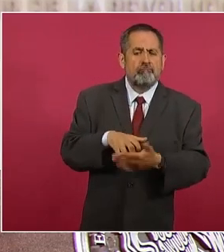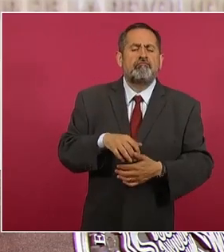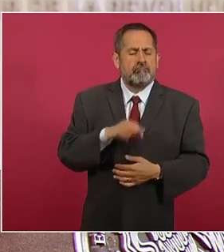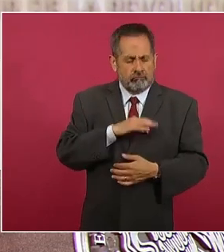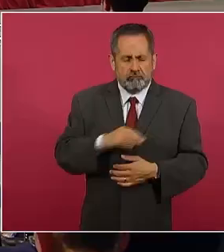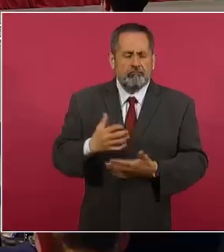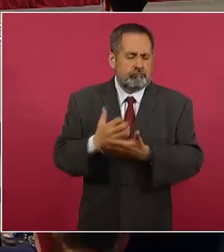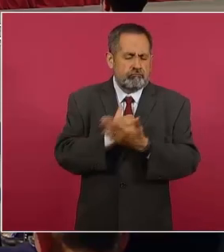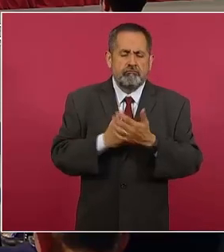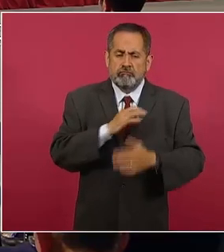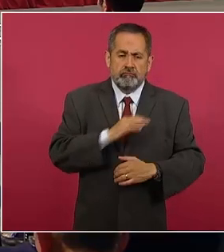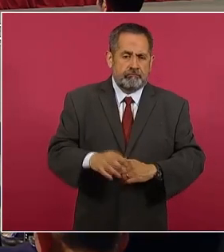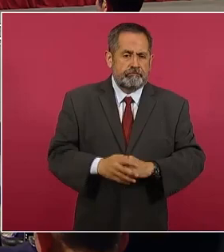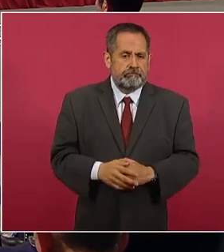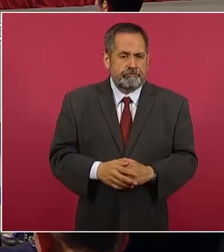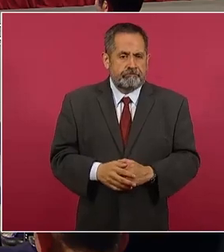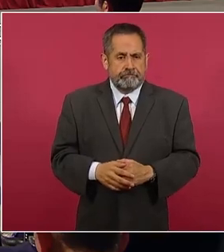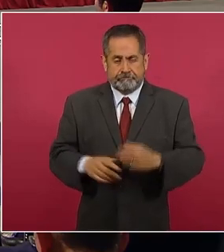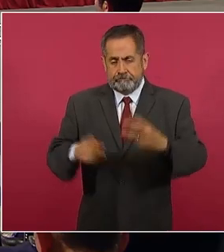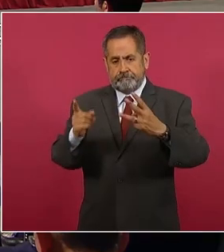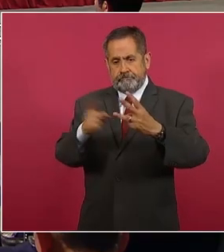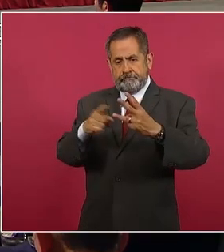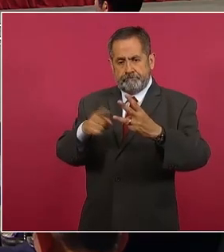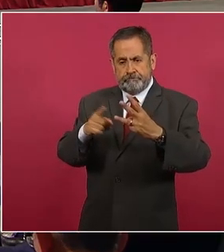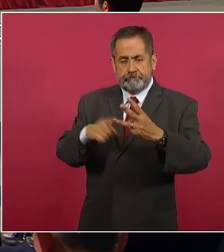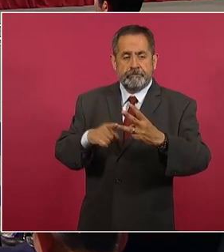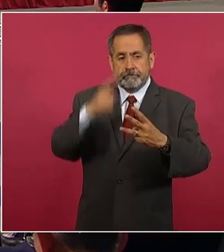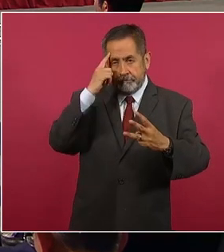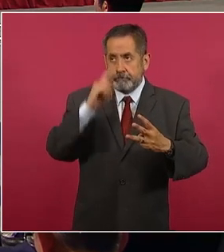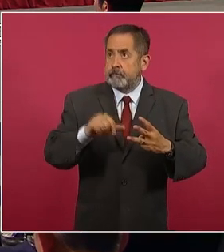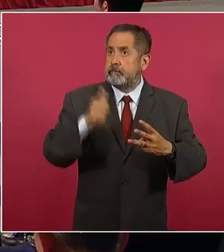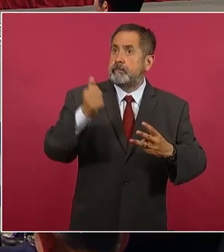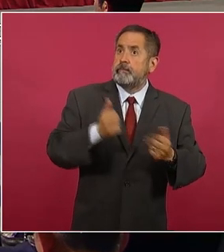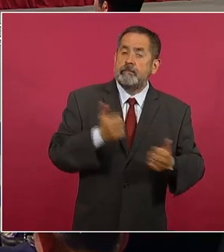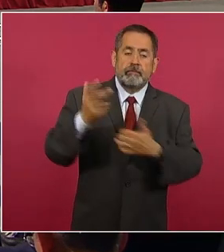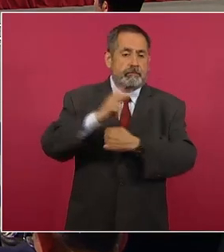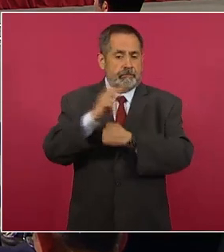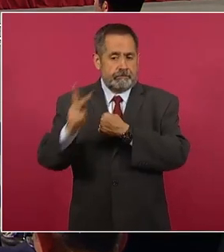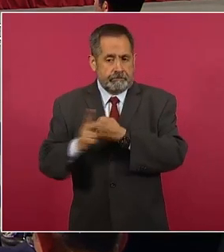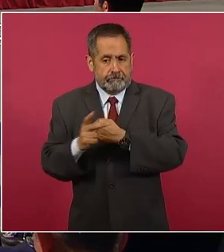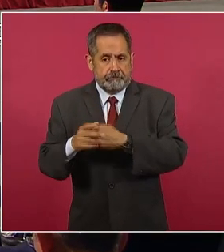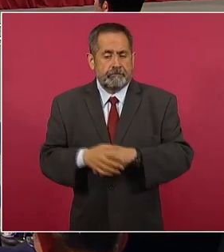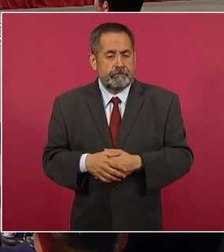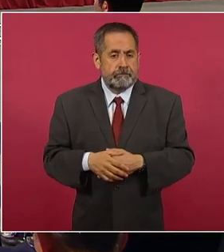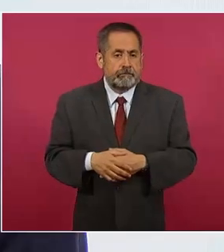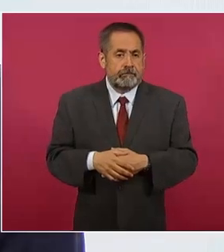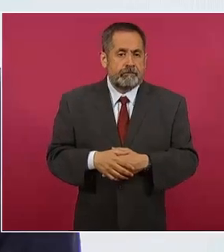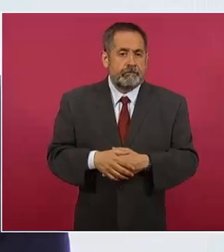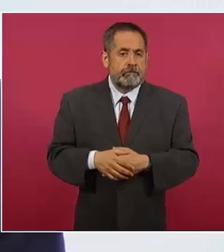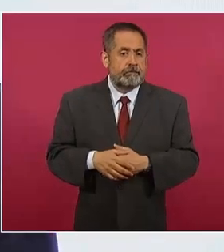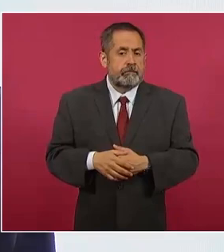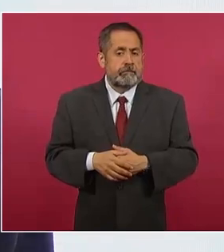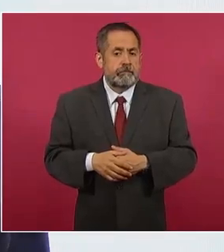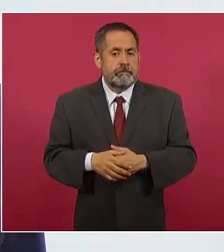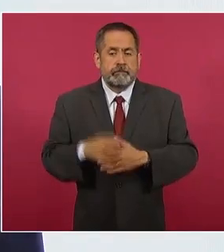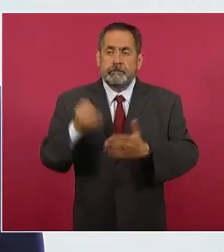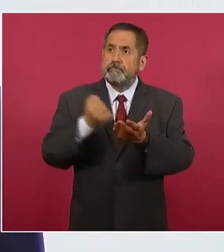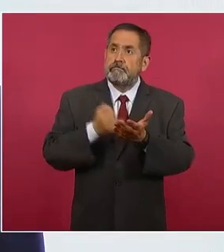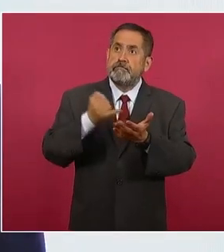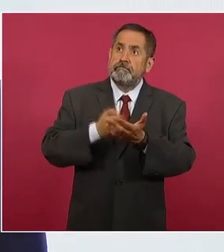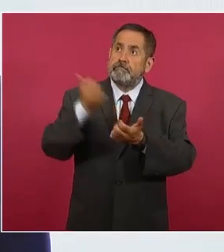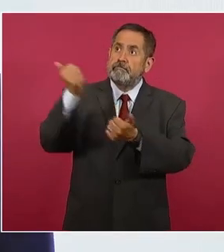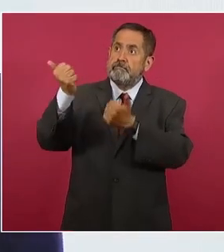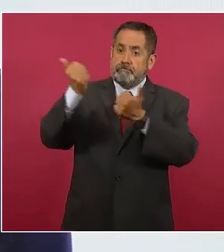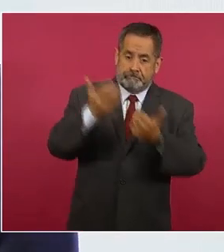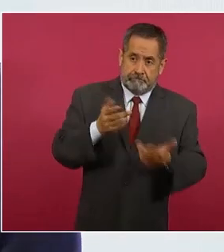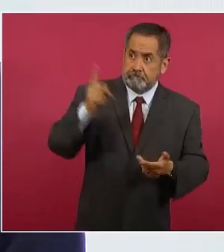industria. Tres, estrategias de comercio exterior. Aranceles cero a la importación de básicos e